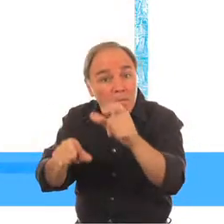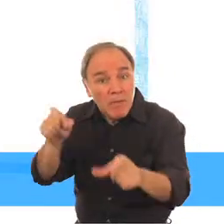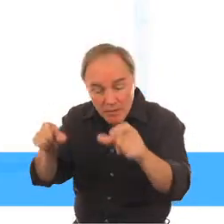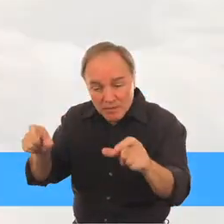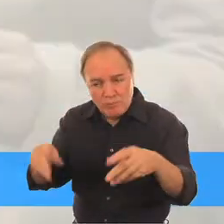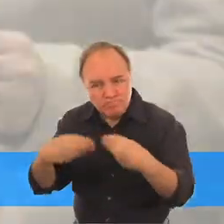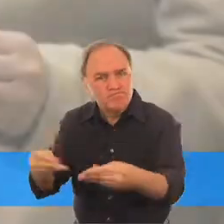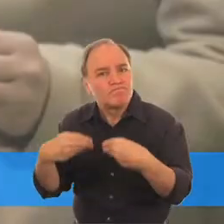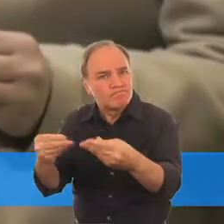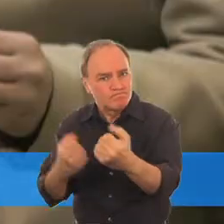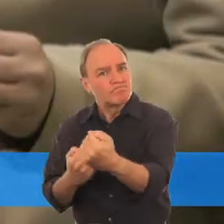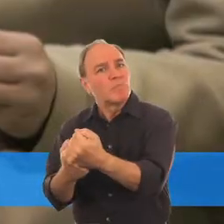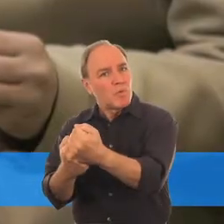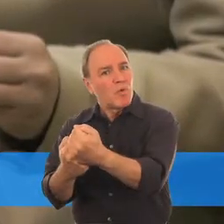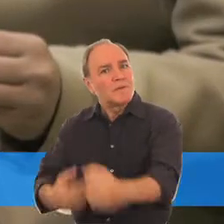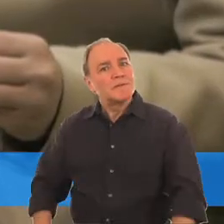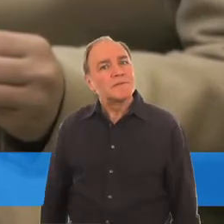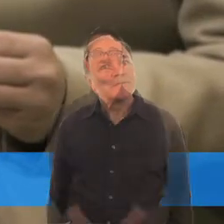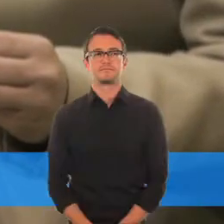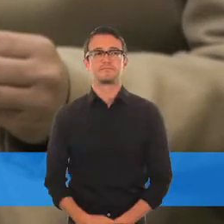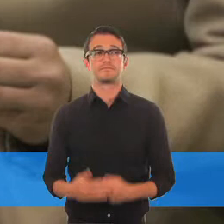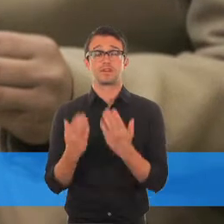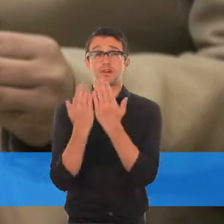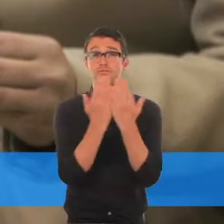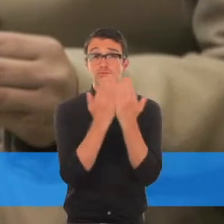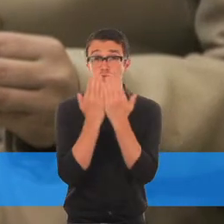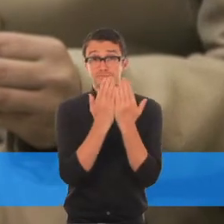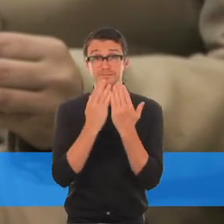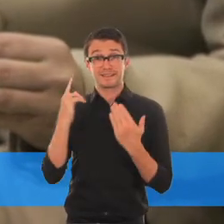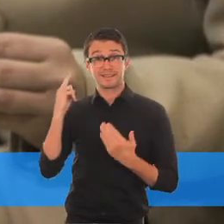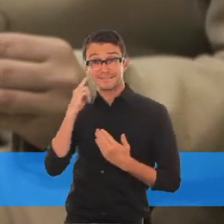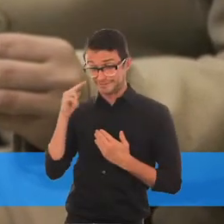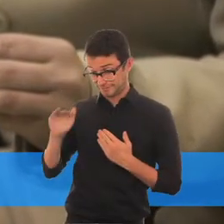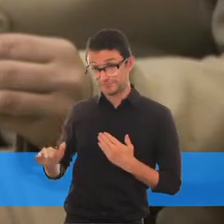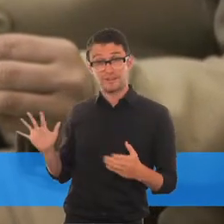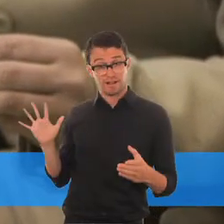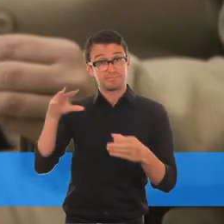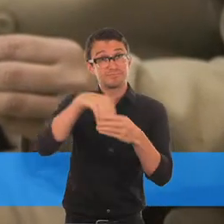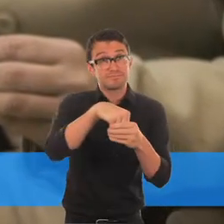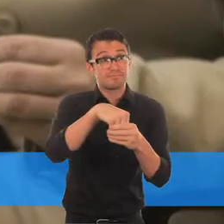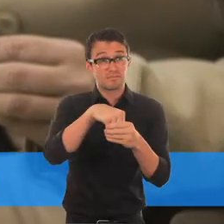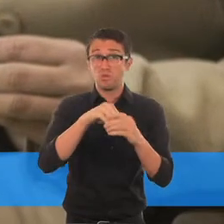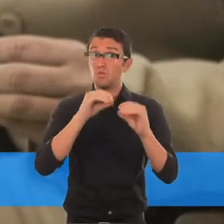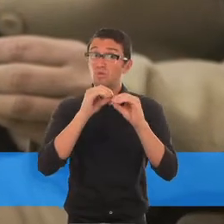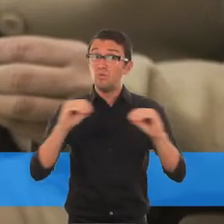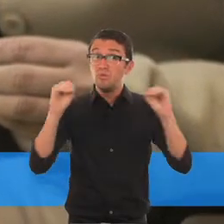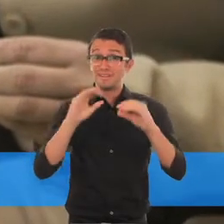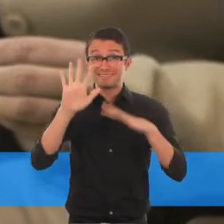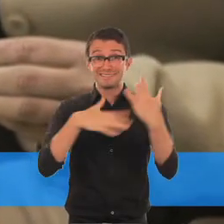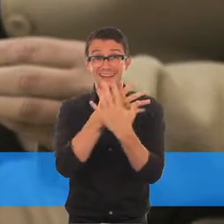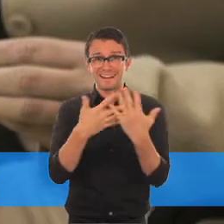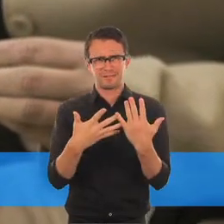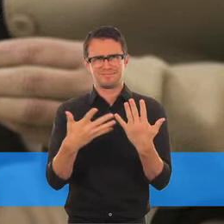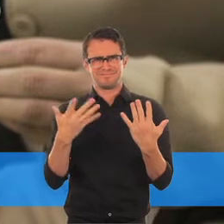Foto de niño con sordera aprendiendo el alfabeto Foto de niño con discapacidad del aprendizaje divirtiéndose con sus compañeros Sin la lengua de